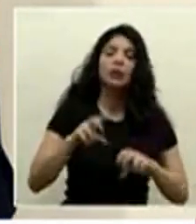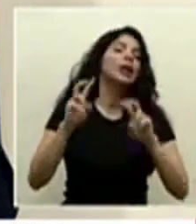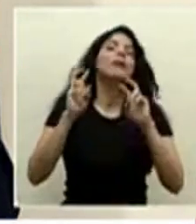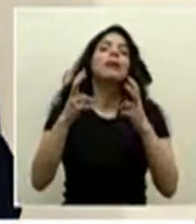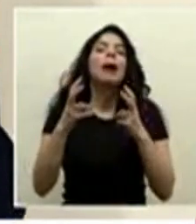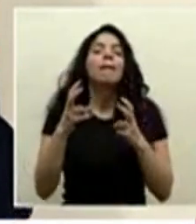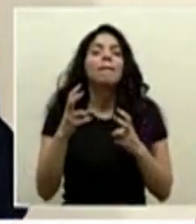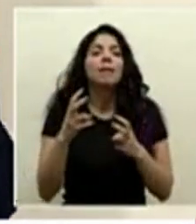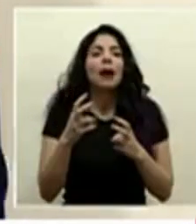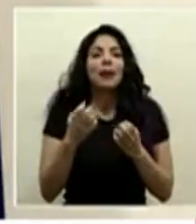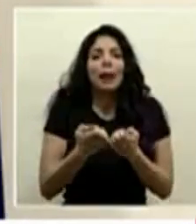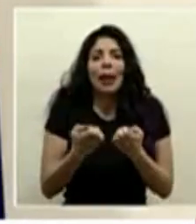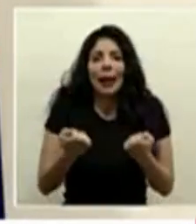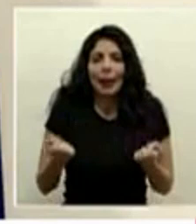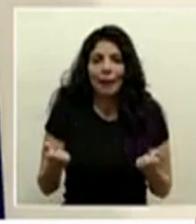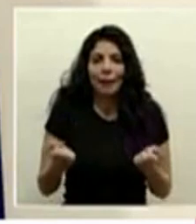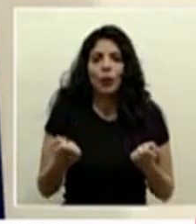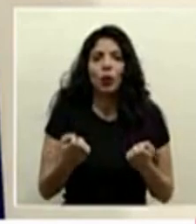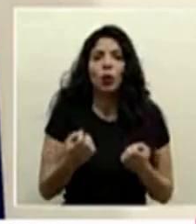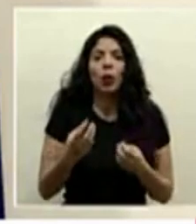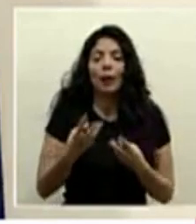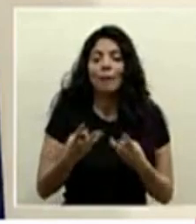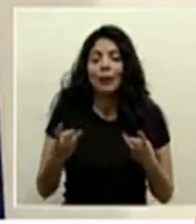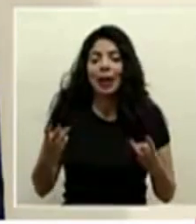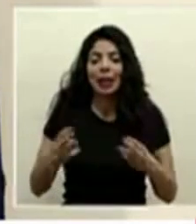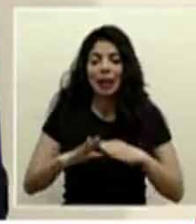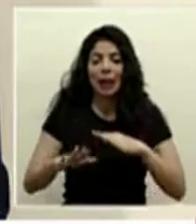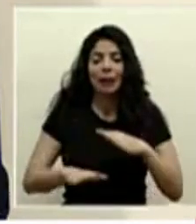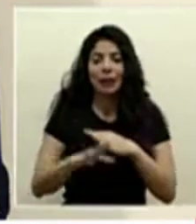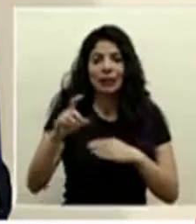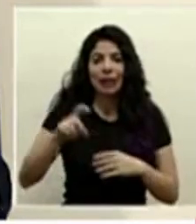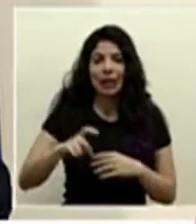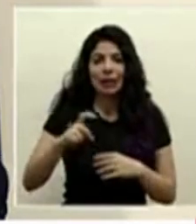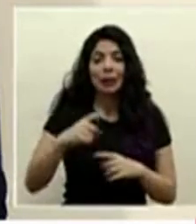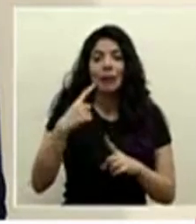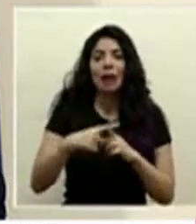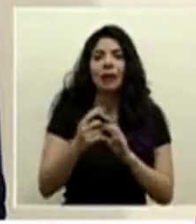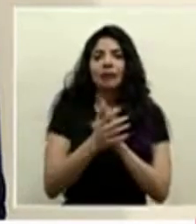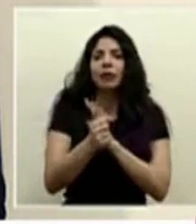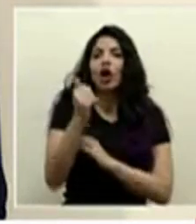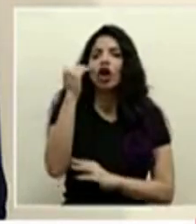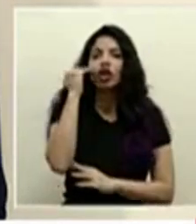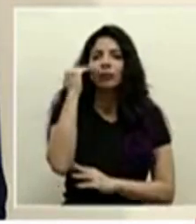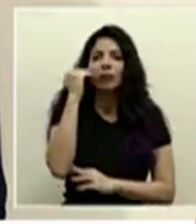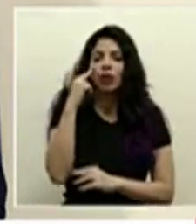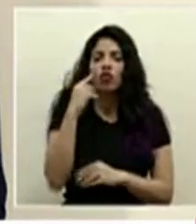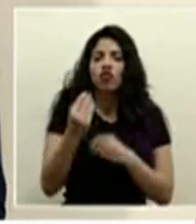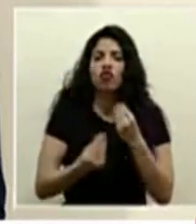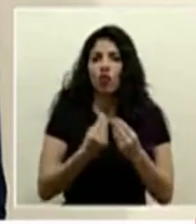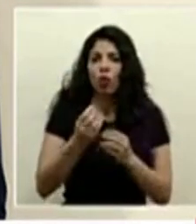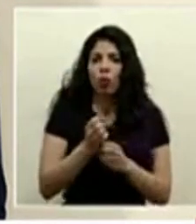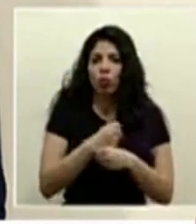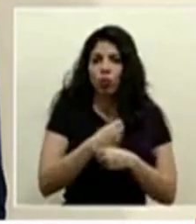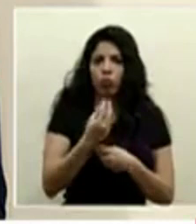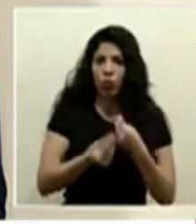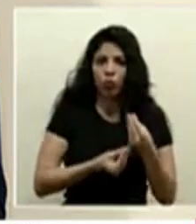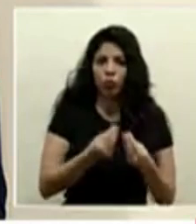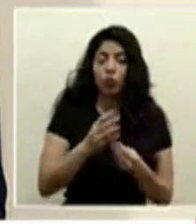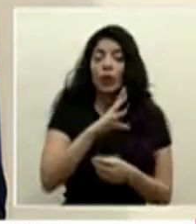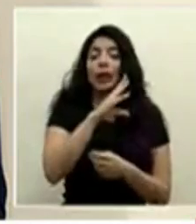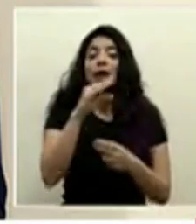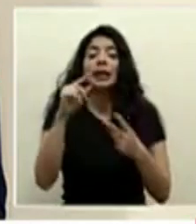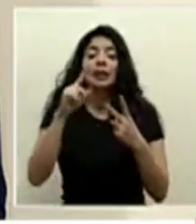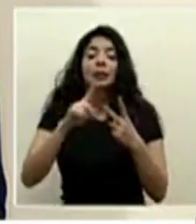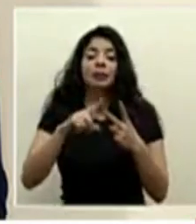simplemente de equipamiento y de tener las materias primas y el conocimiento la experiencia para hacerlo y también la